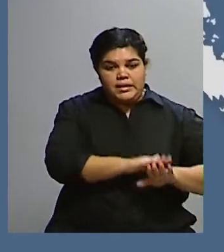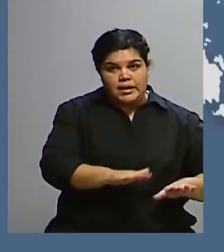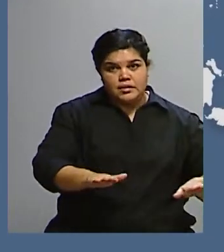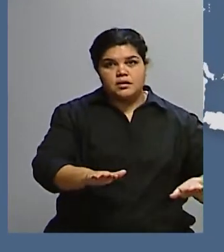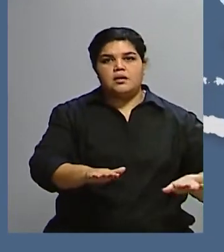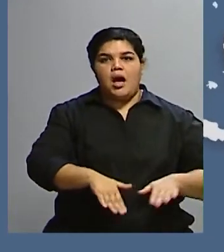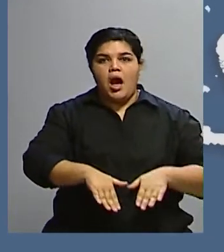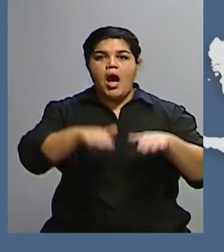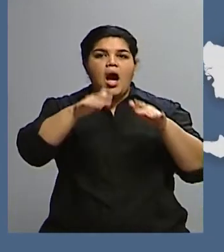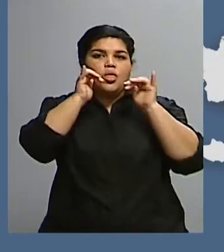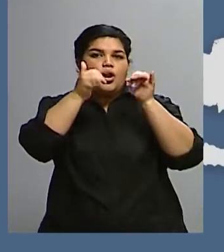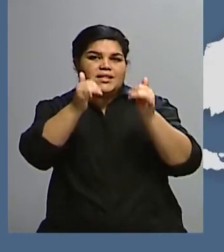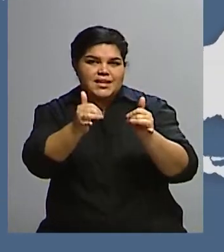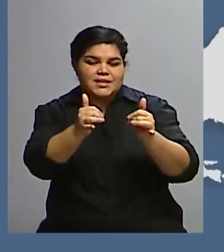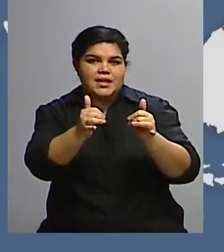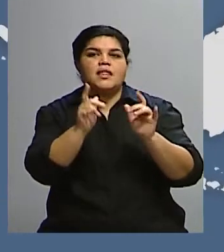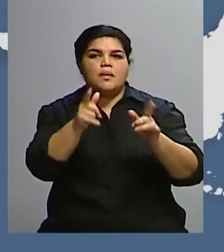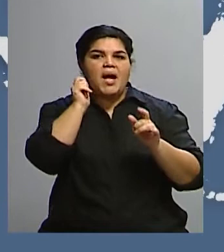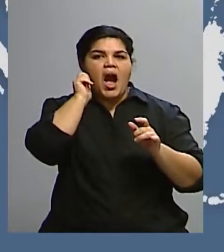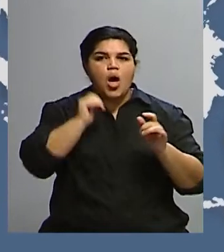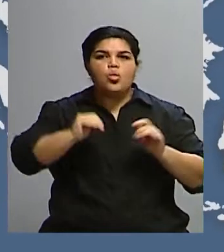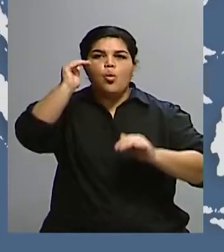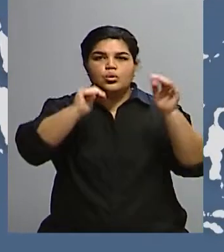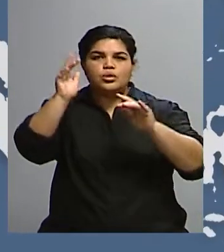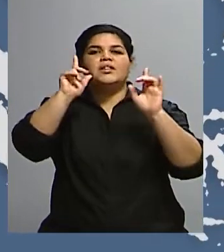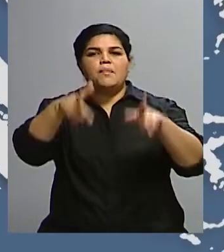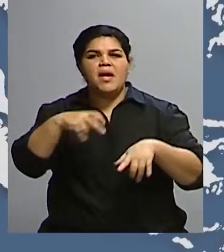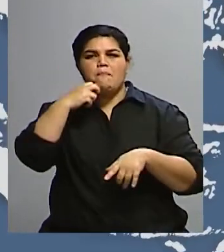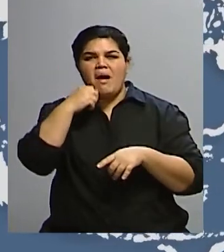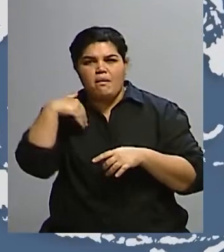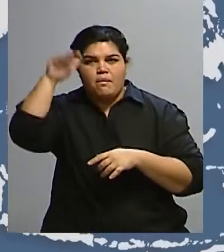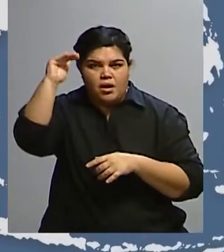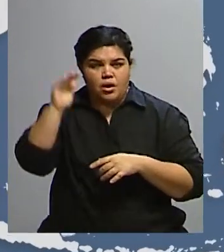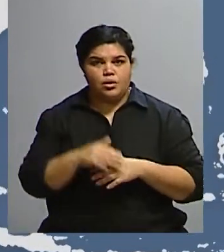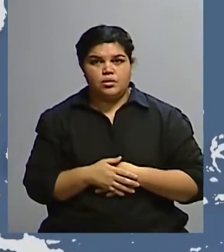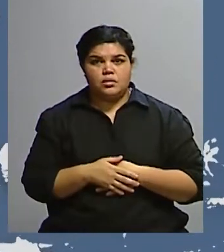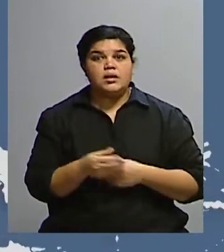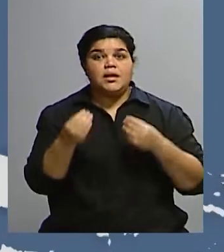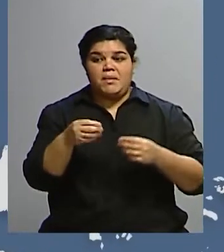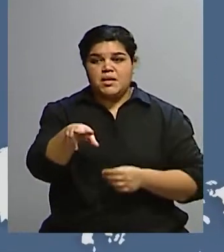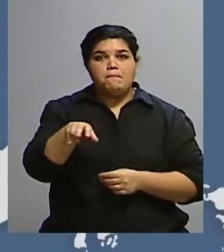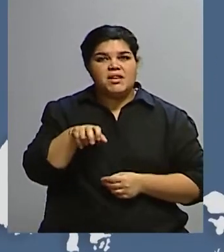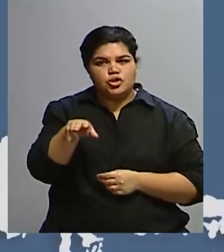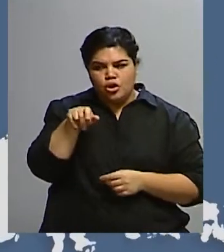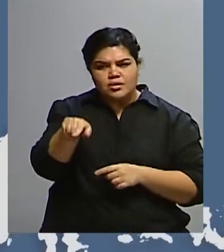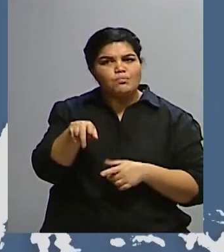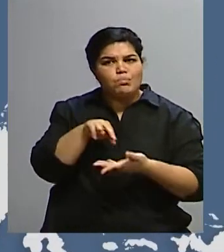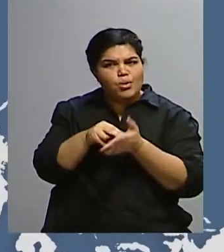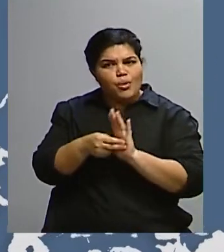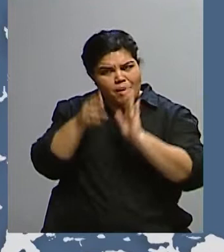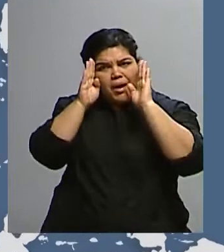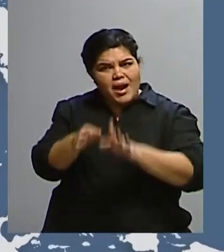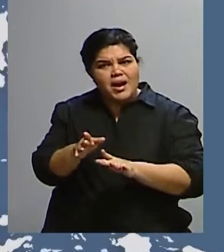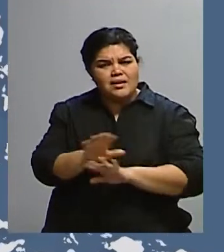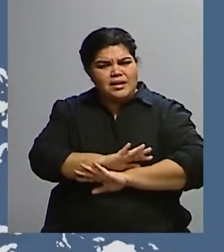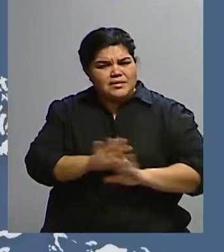adolescencia, la adultez y también el adulto mayor. Y por ello las pensiones es otro problema muy grande y voy a poner solamente este